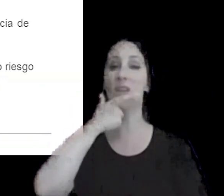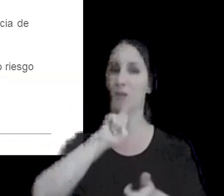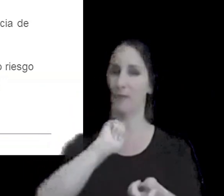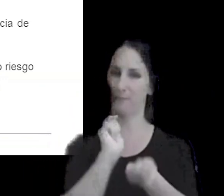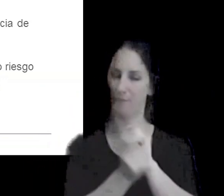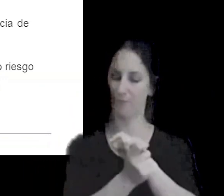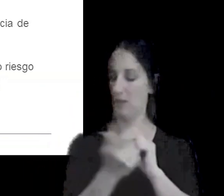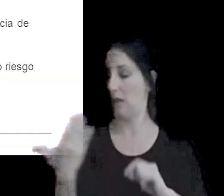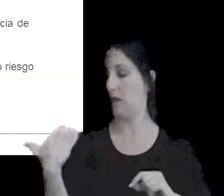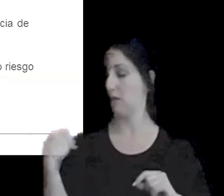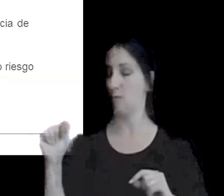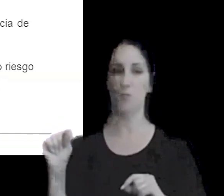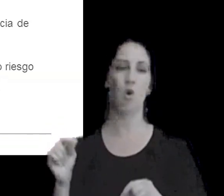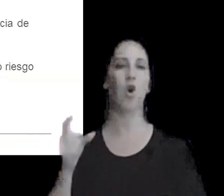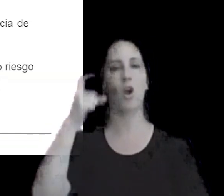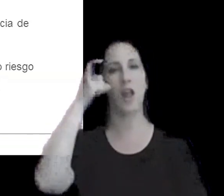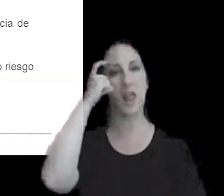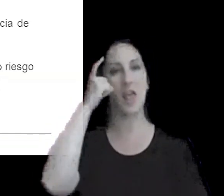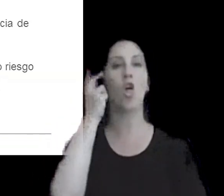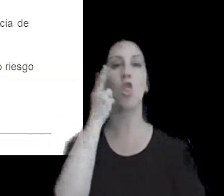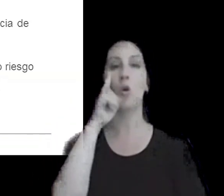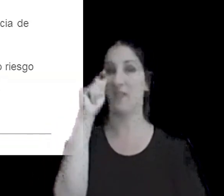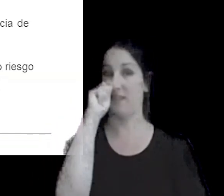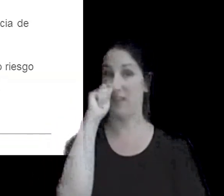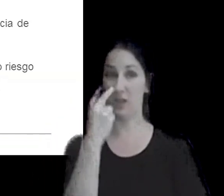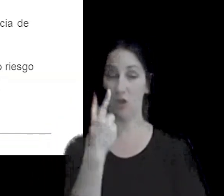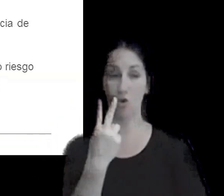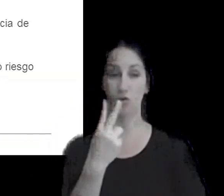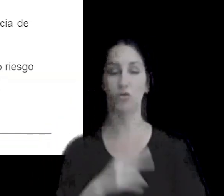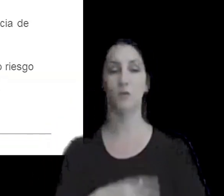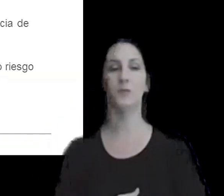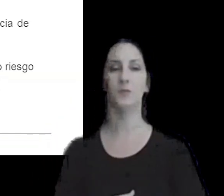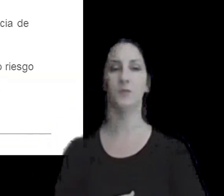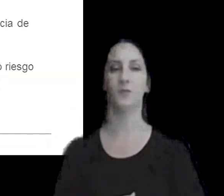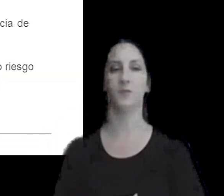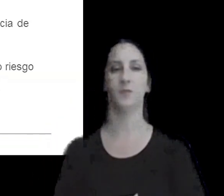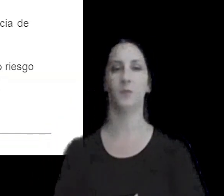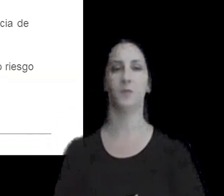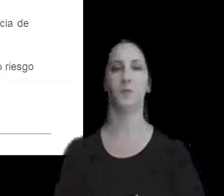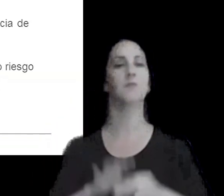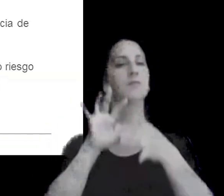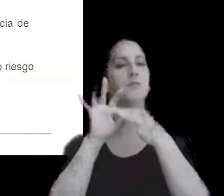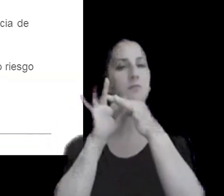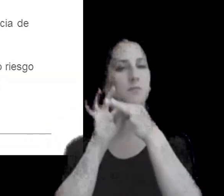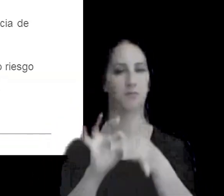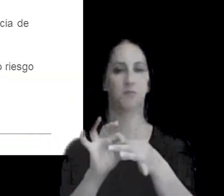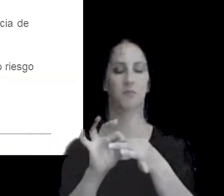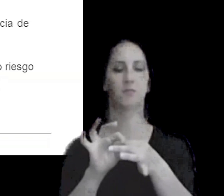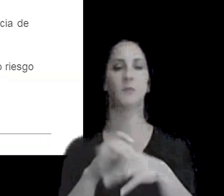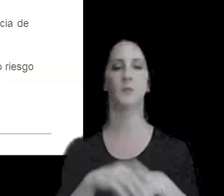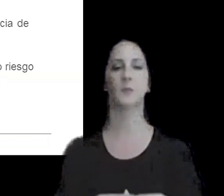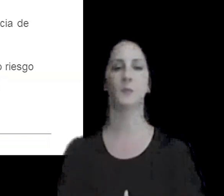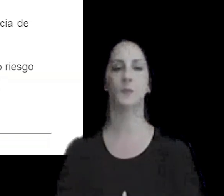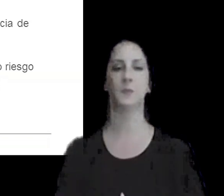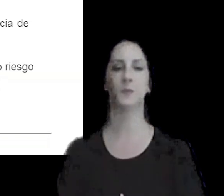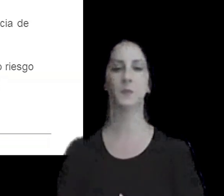recientemente en enero del 2022 en lo que se relaciona con las